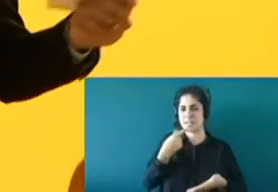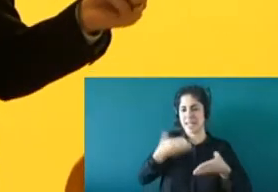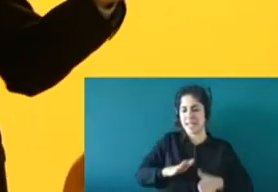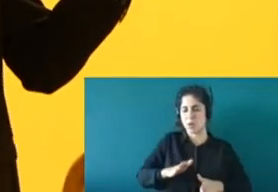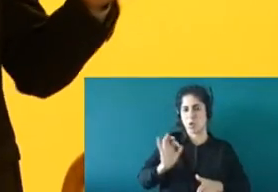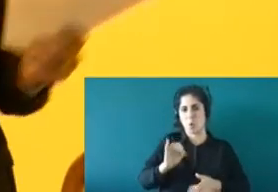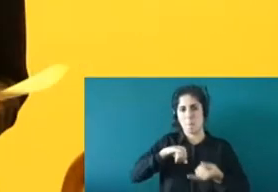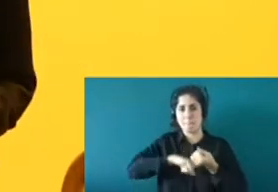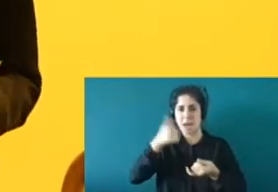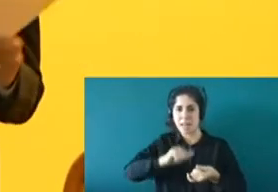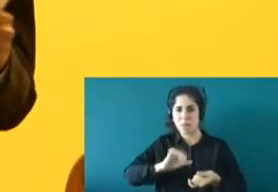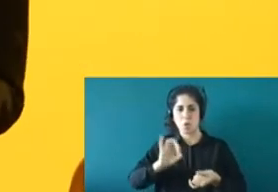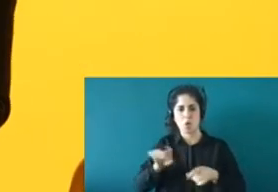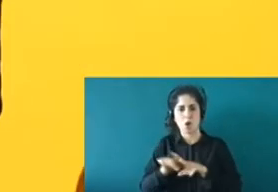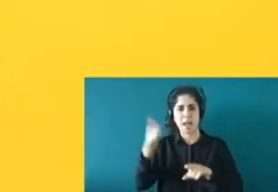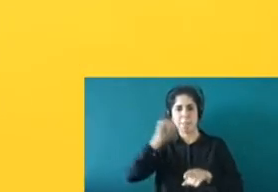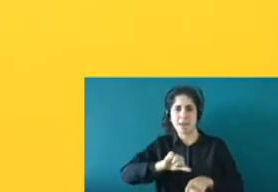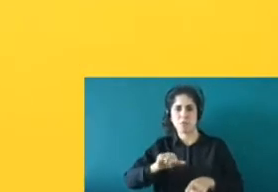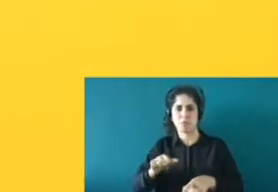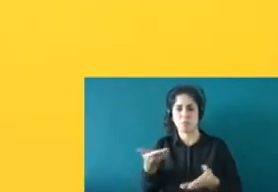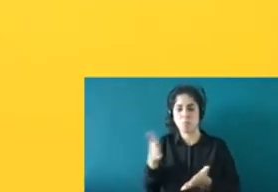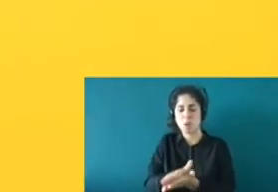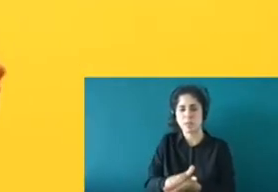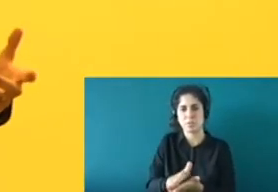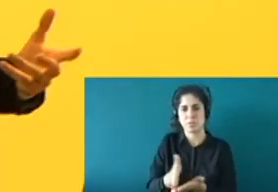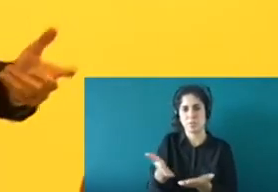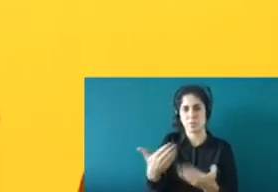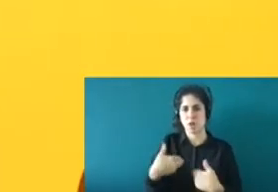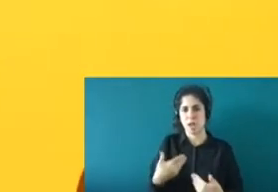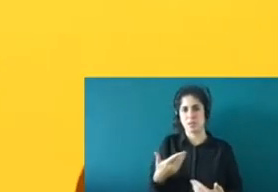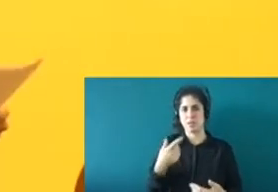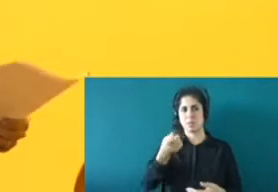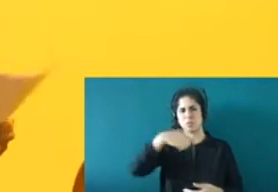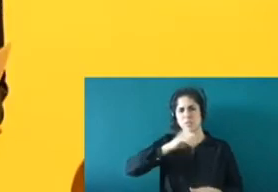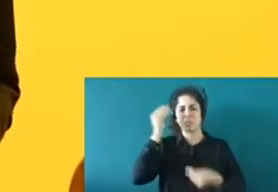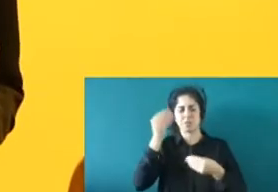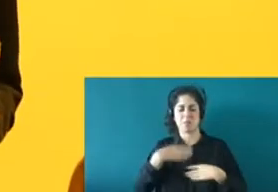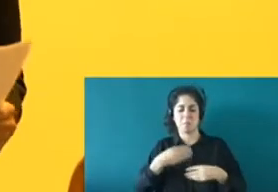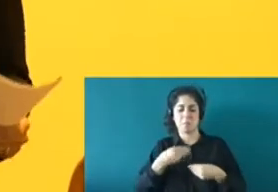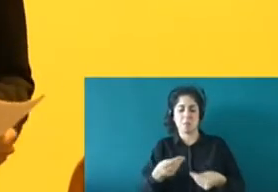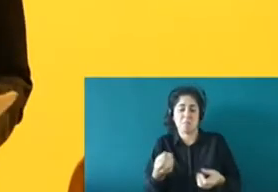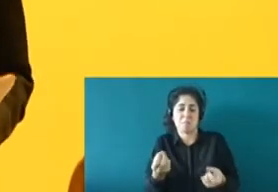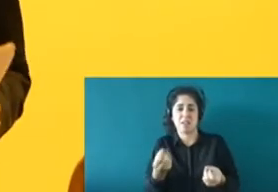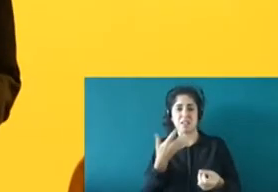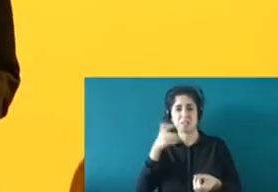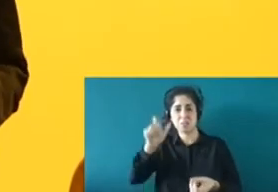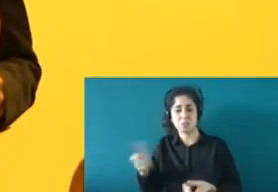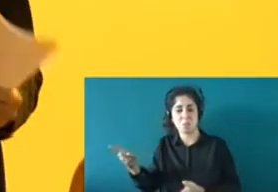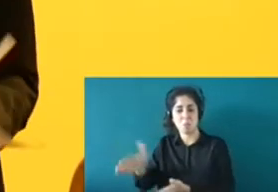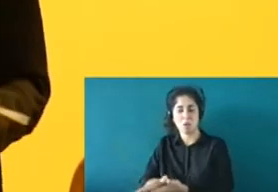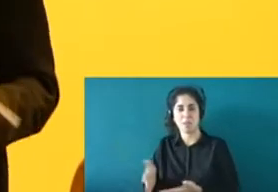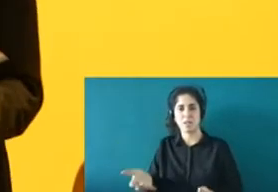Que, bueno, dirás, ¿para qué sirve si no me lo va a devolver? Pues esto sirve, por ejemplo, para poder recibir la pensión